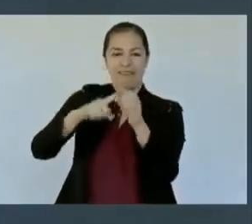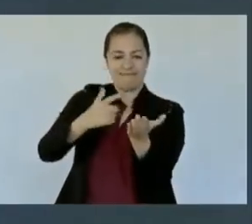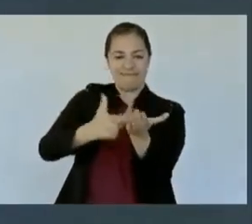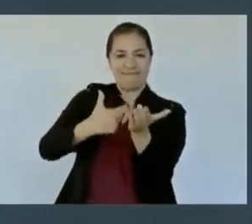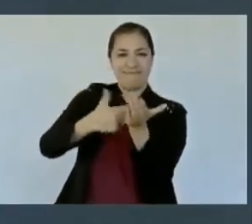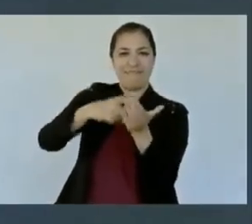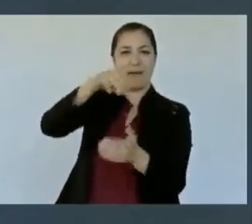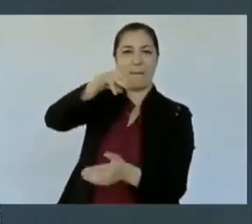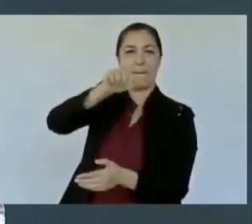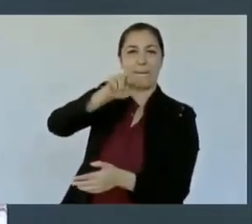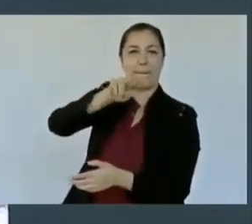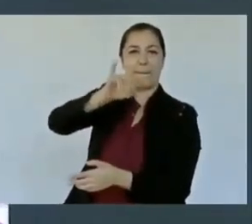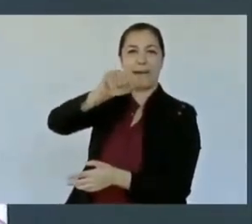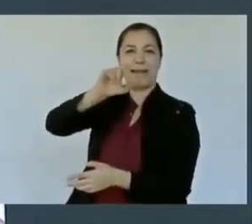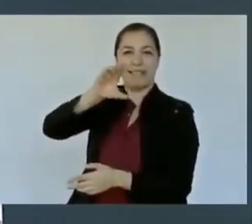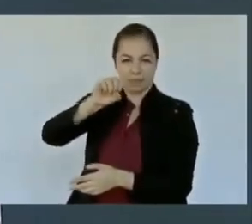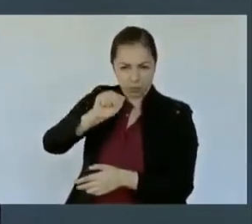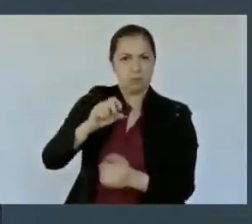de su carne.